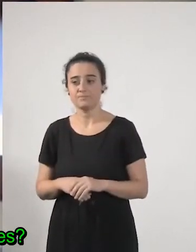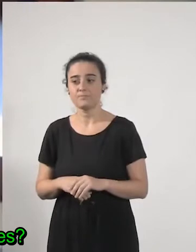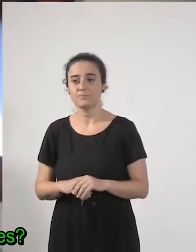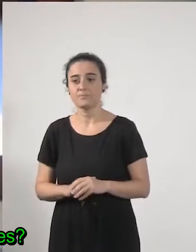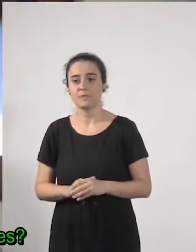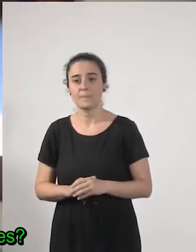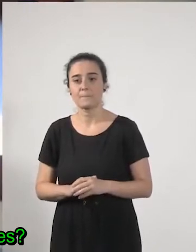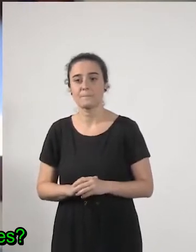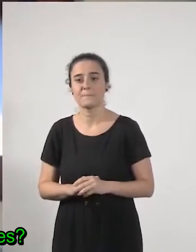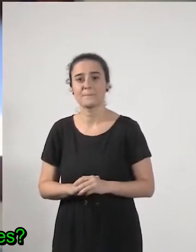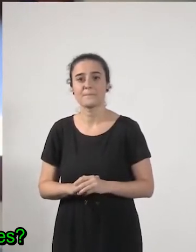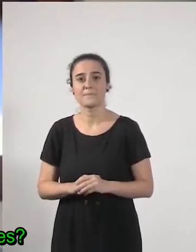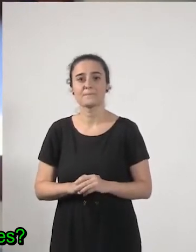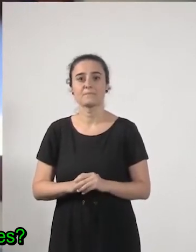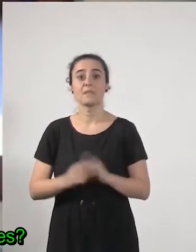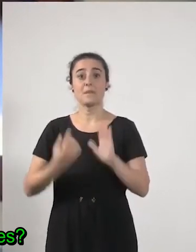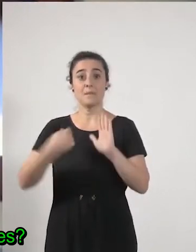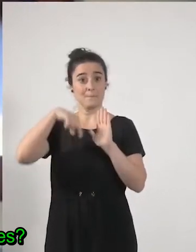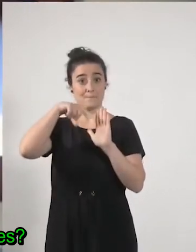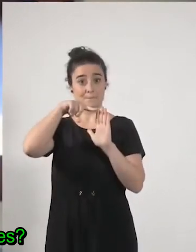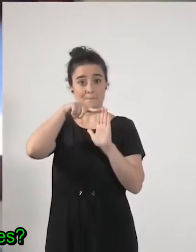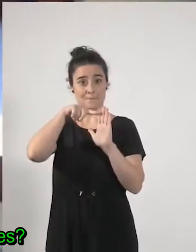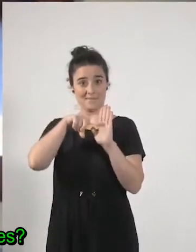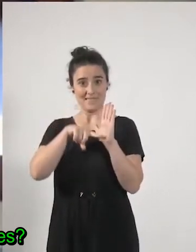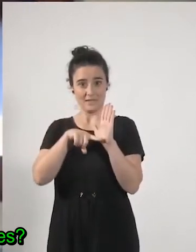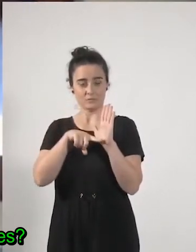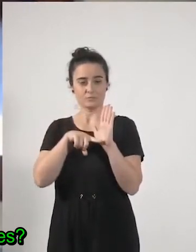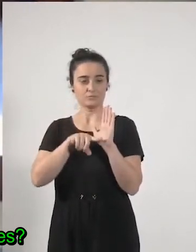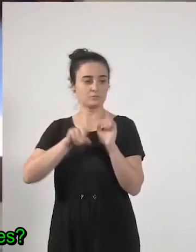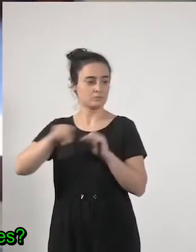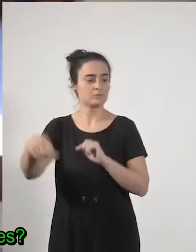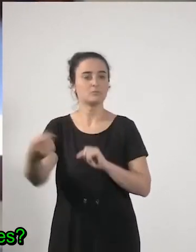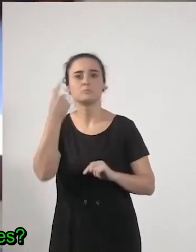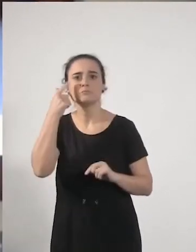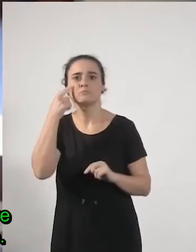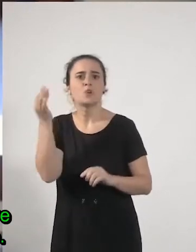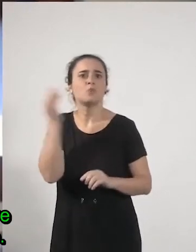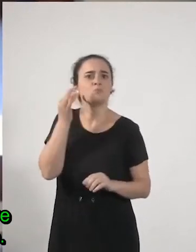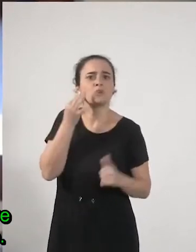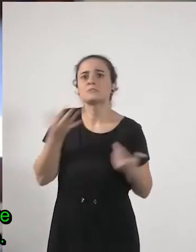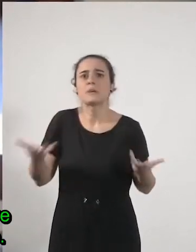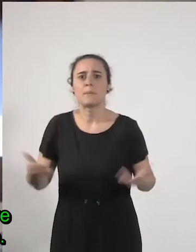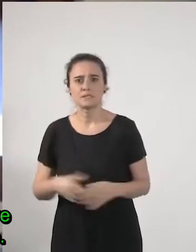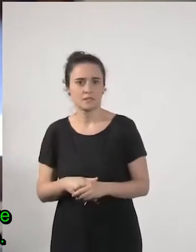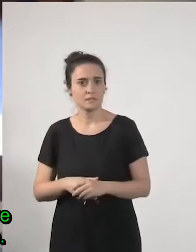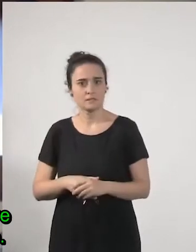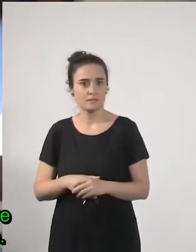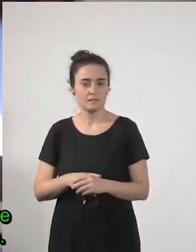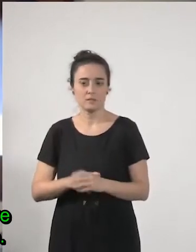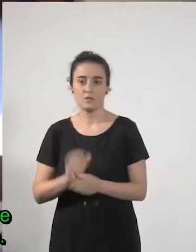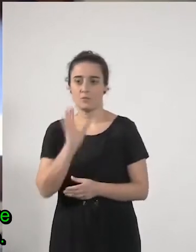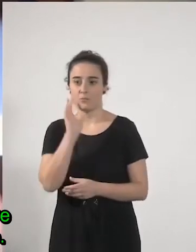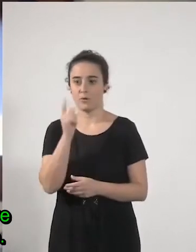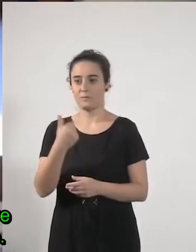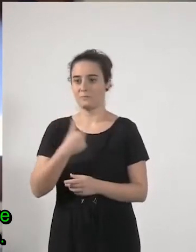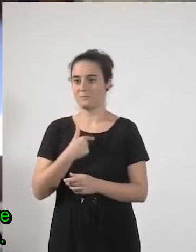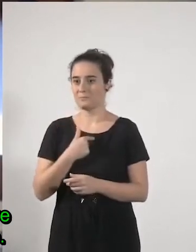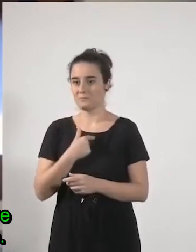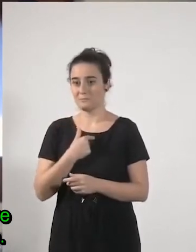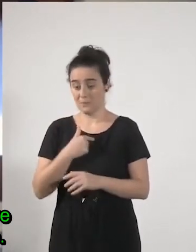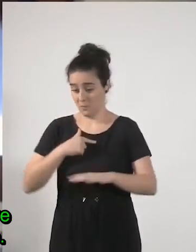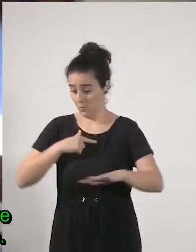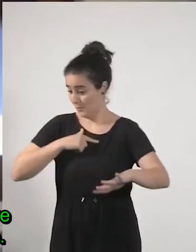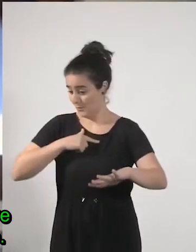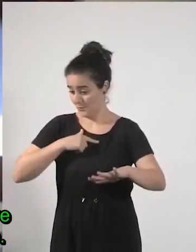las medidas luego ya ¿qué pasa con las mujeres? ¿no? que es lo que vamos a mí lo que más me mueve